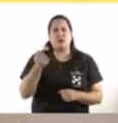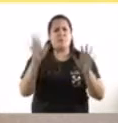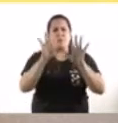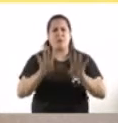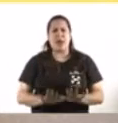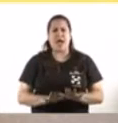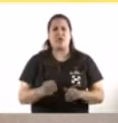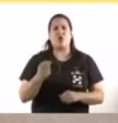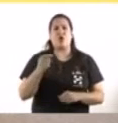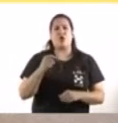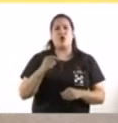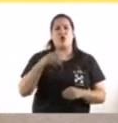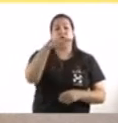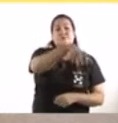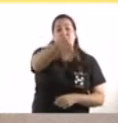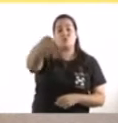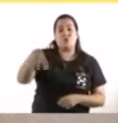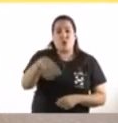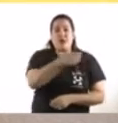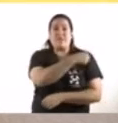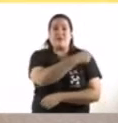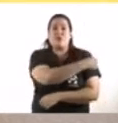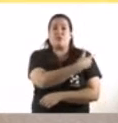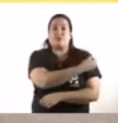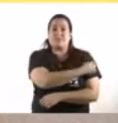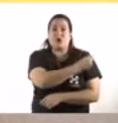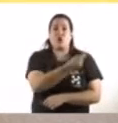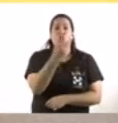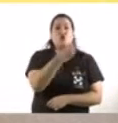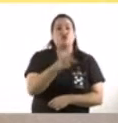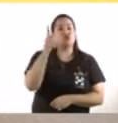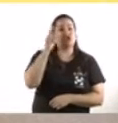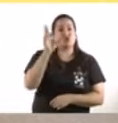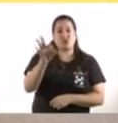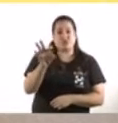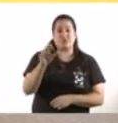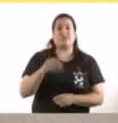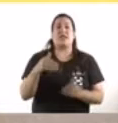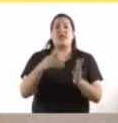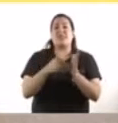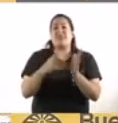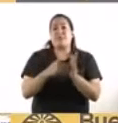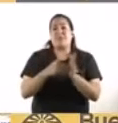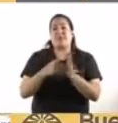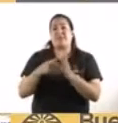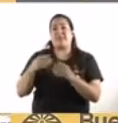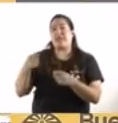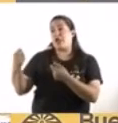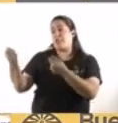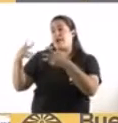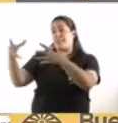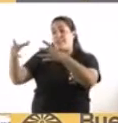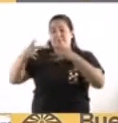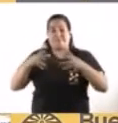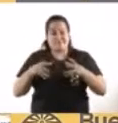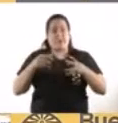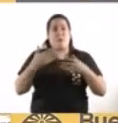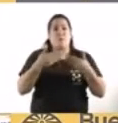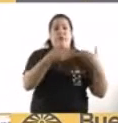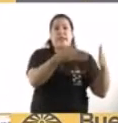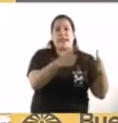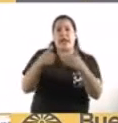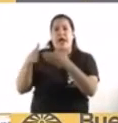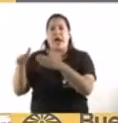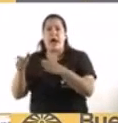puntos de vacunación que van abriendo de acuerdo a la cantidad de vacunas que nos entran y a más de 2.000 personas que están